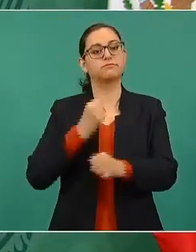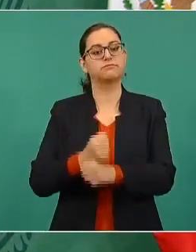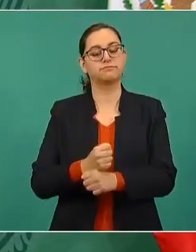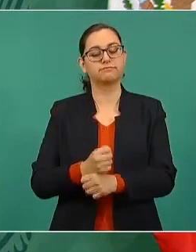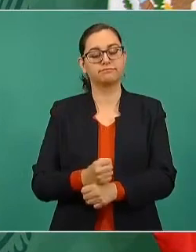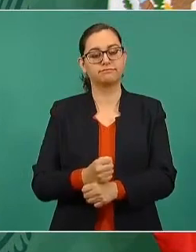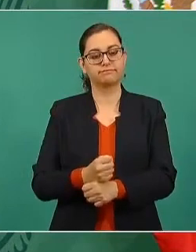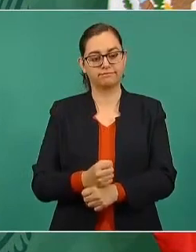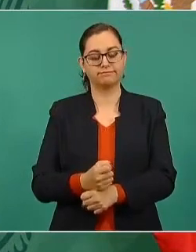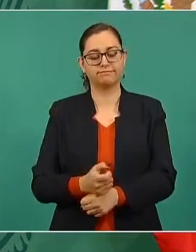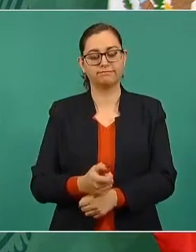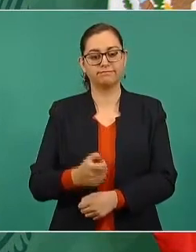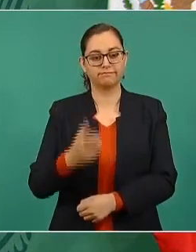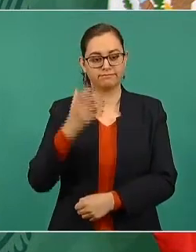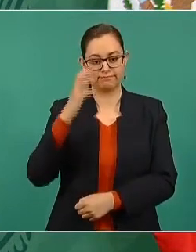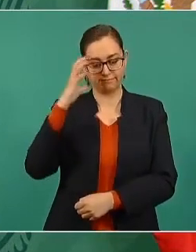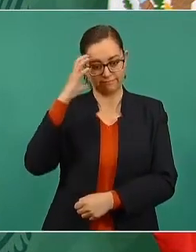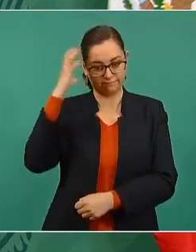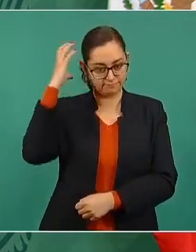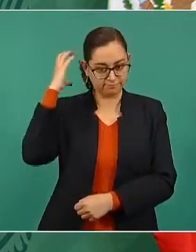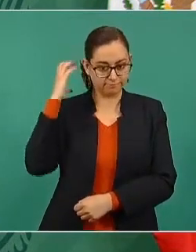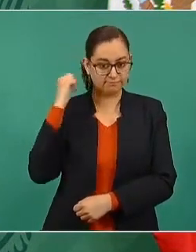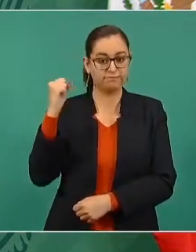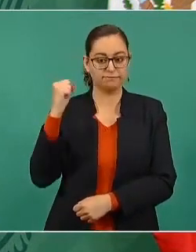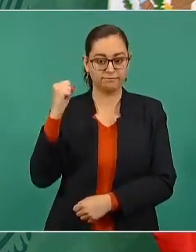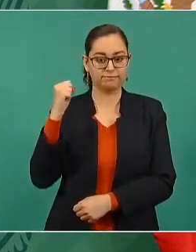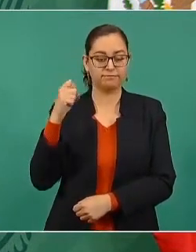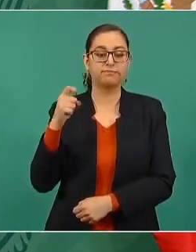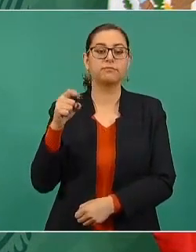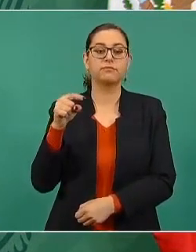y lo vamos a hacer en el estado de Morelos.